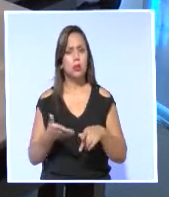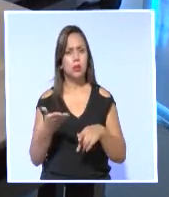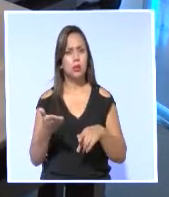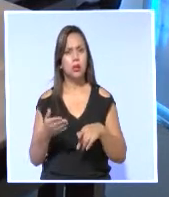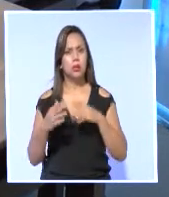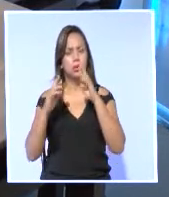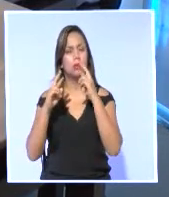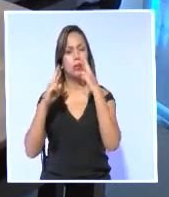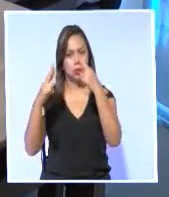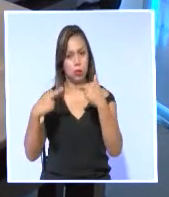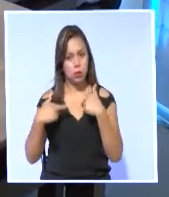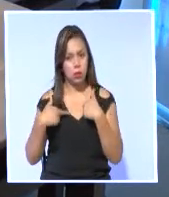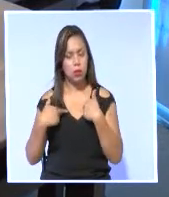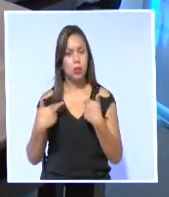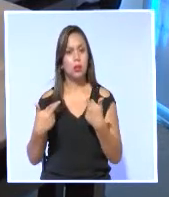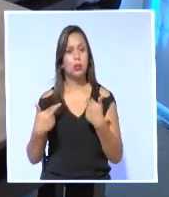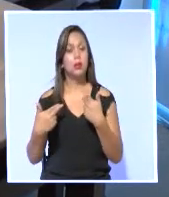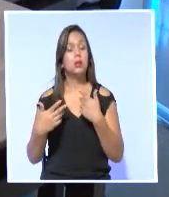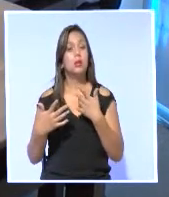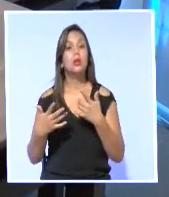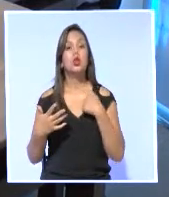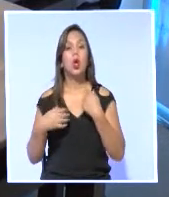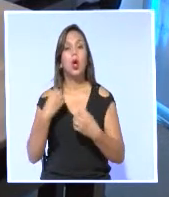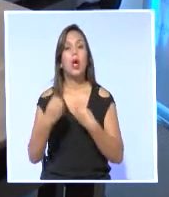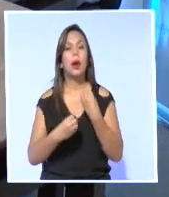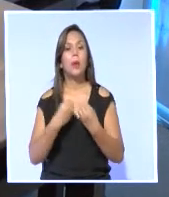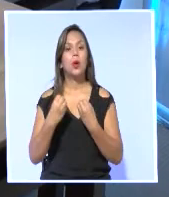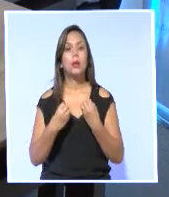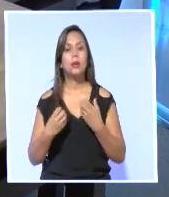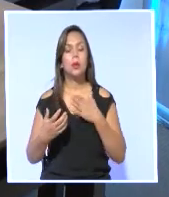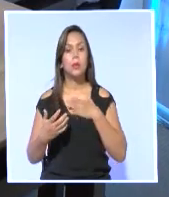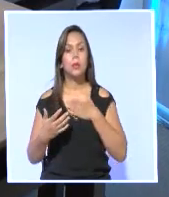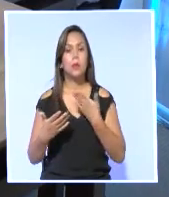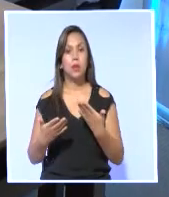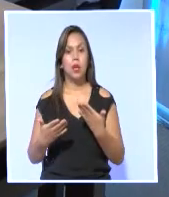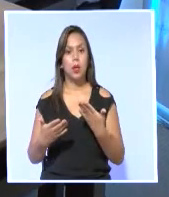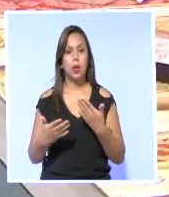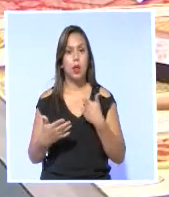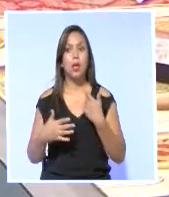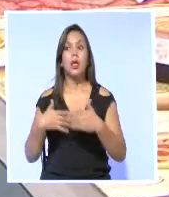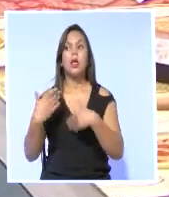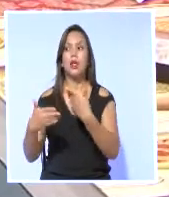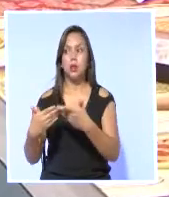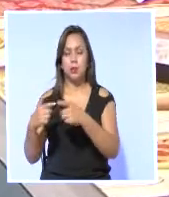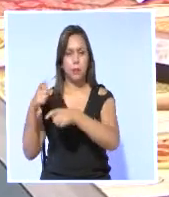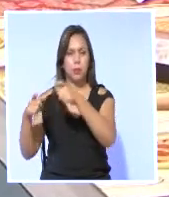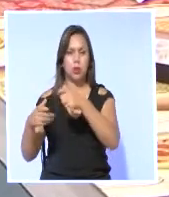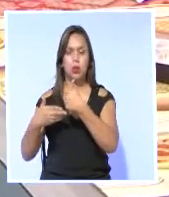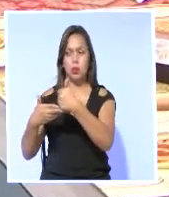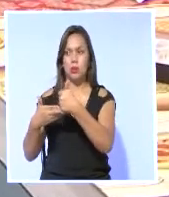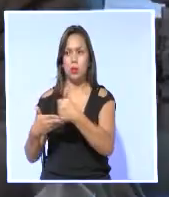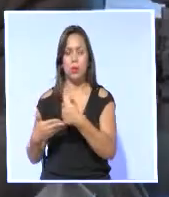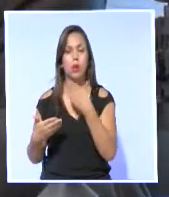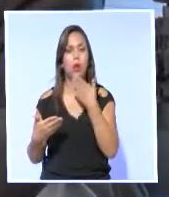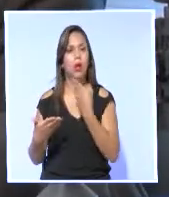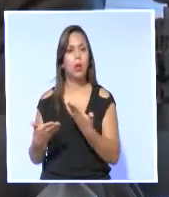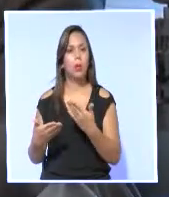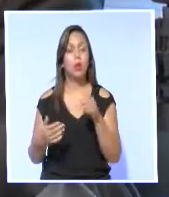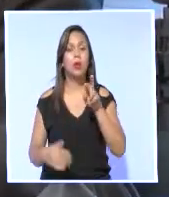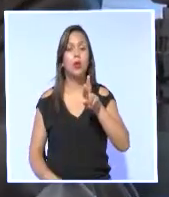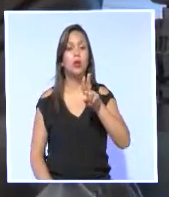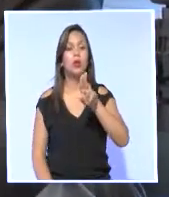a los organismos oficiales y saber qué voy a hacer primero conmigo para después saber qué voy a hacer con el resto. En aspectos de prevención, Mario Ruiz,